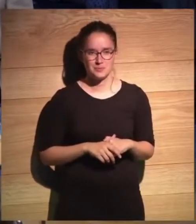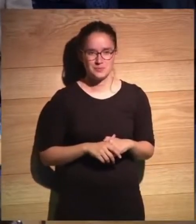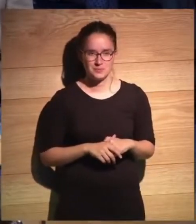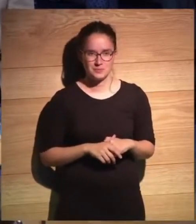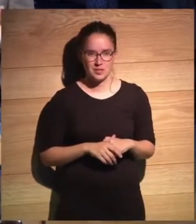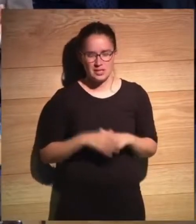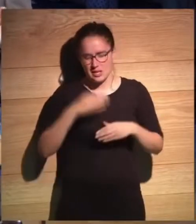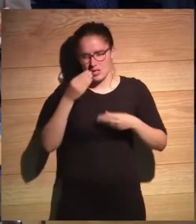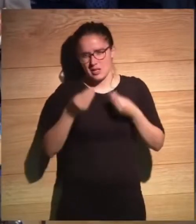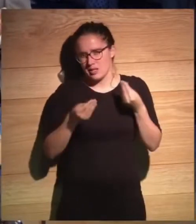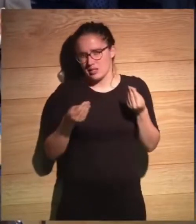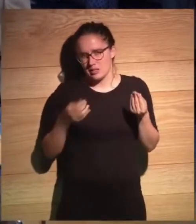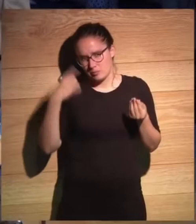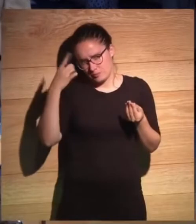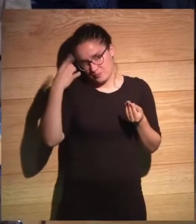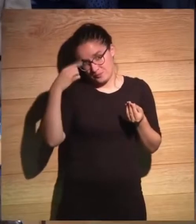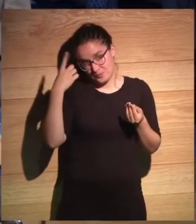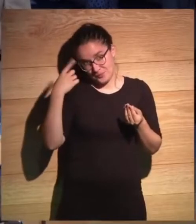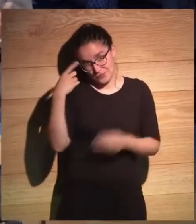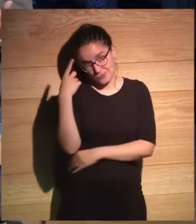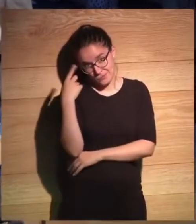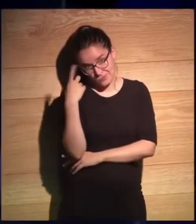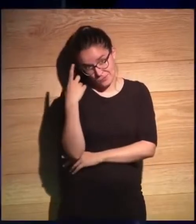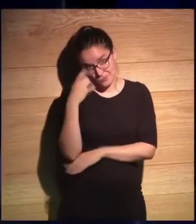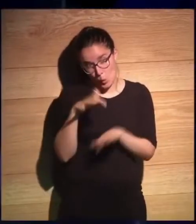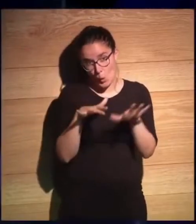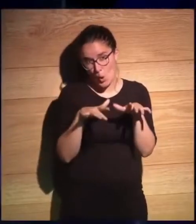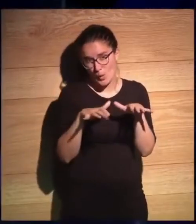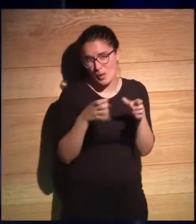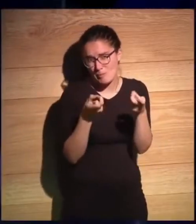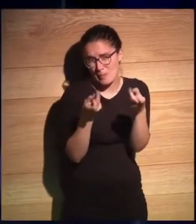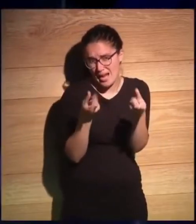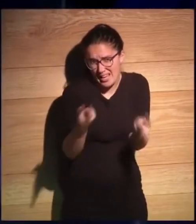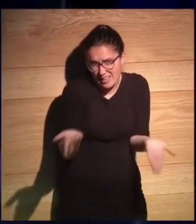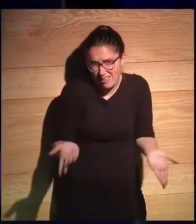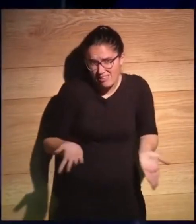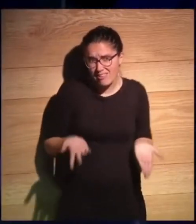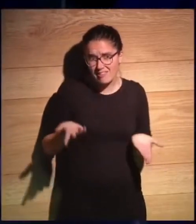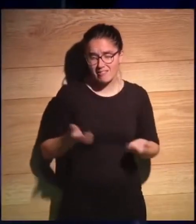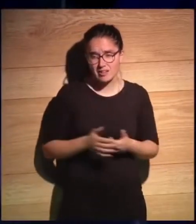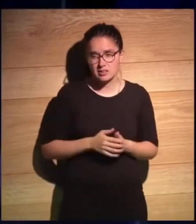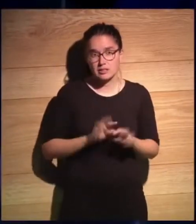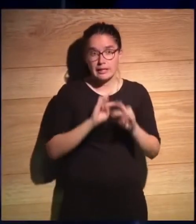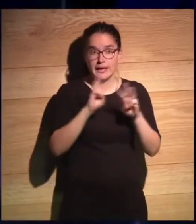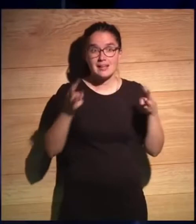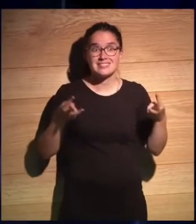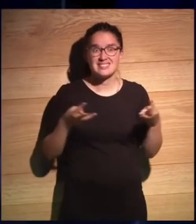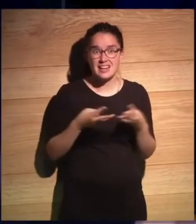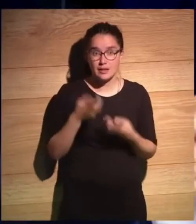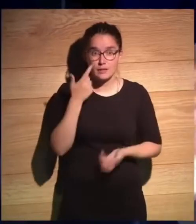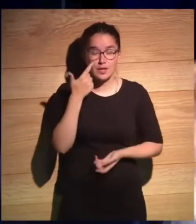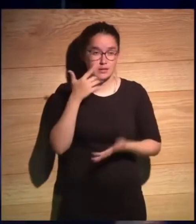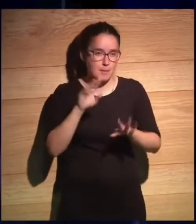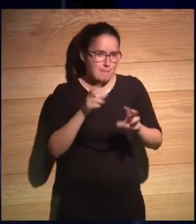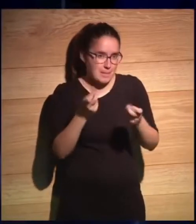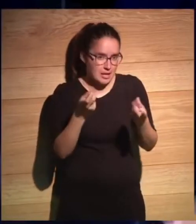Y ahí pensamos, un ordenador, ¿para qué servirá esto? Internet, fíjate, ¿para qué servirá